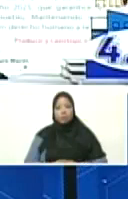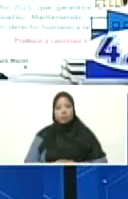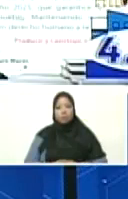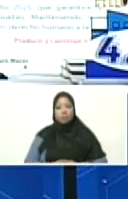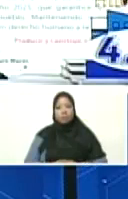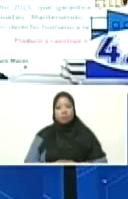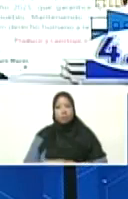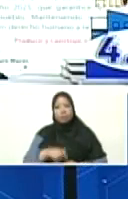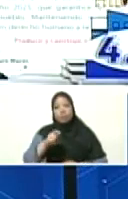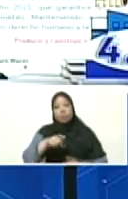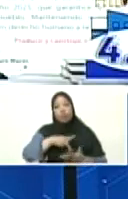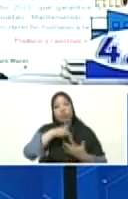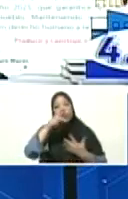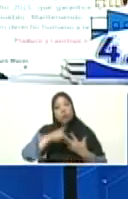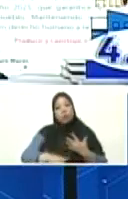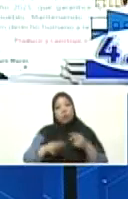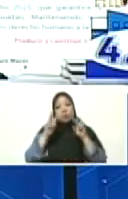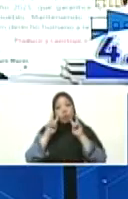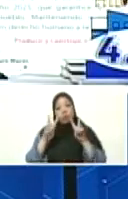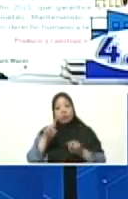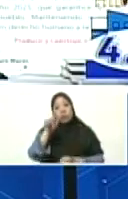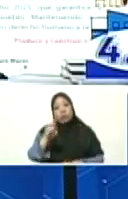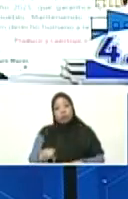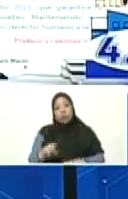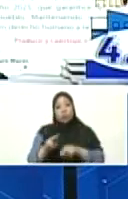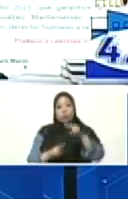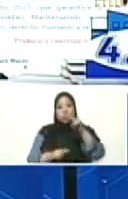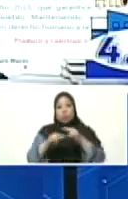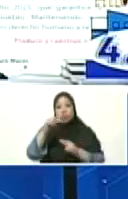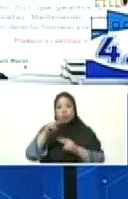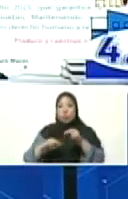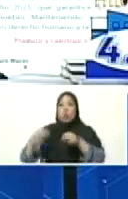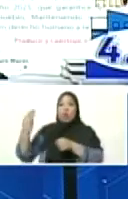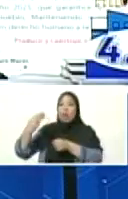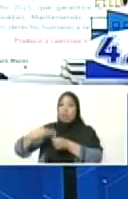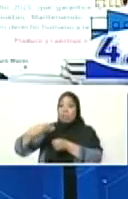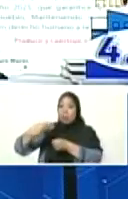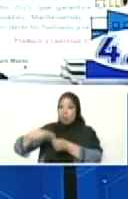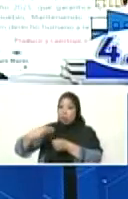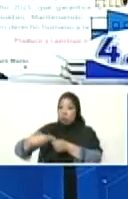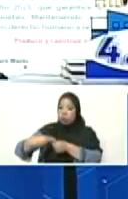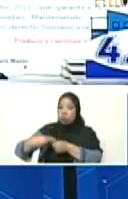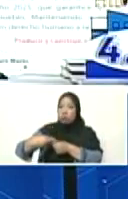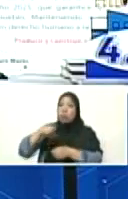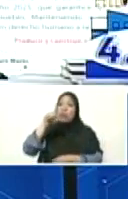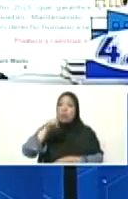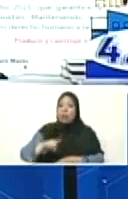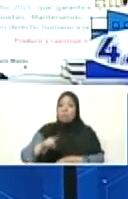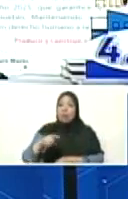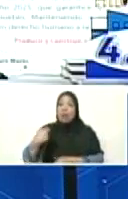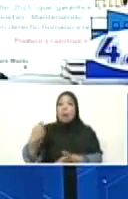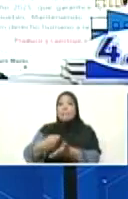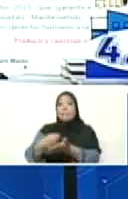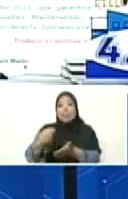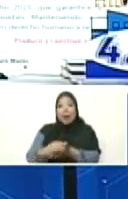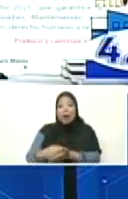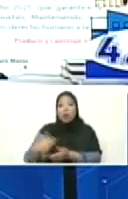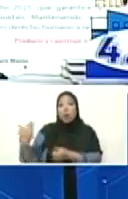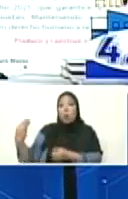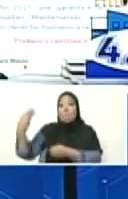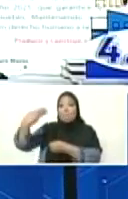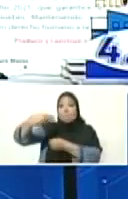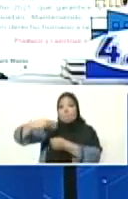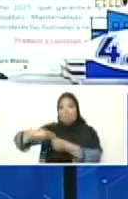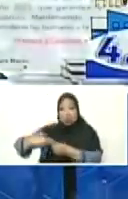este proyecto que acabamos de ver también es construido con Petro Inmobiliario, con los Petro, para que ustedes vean